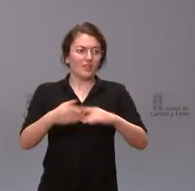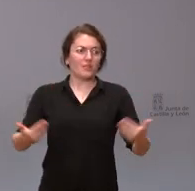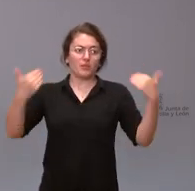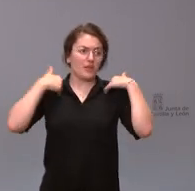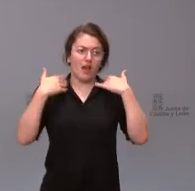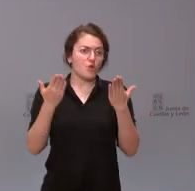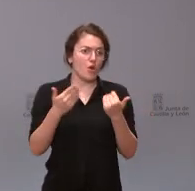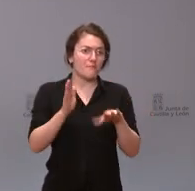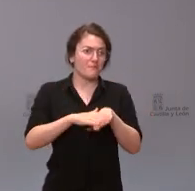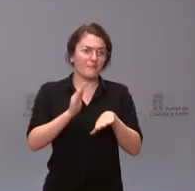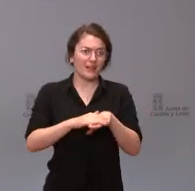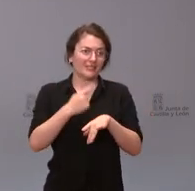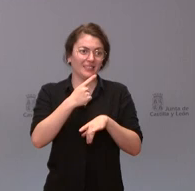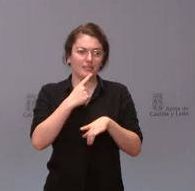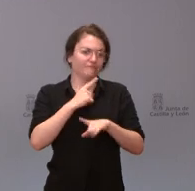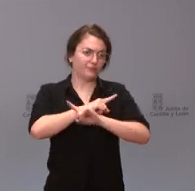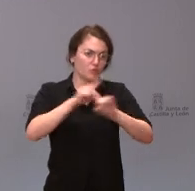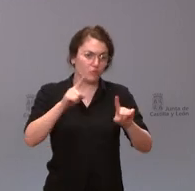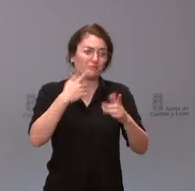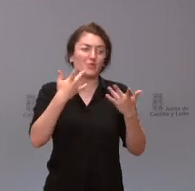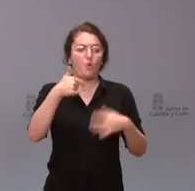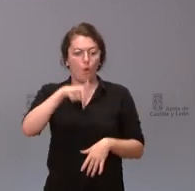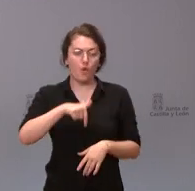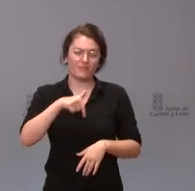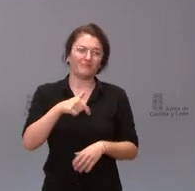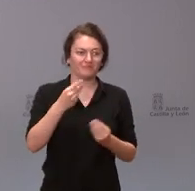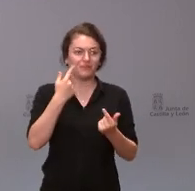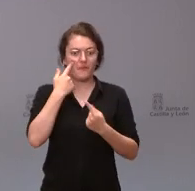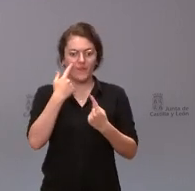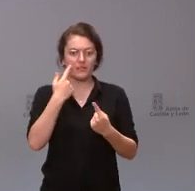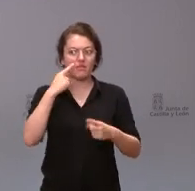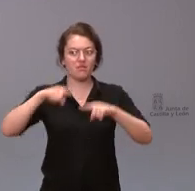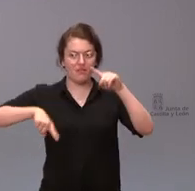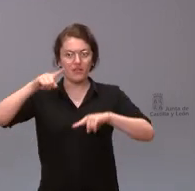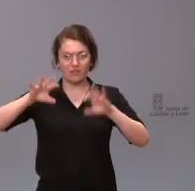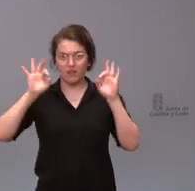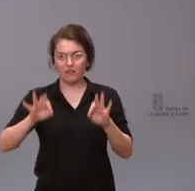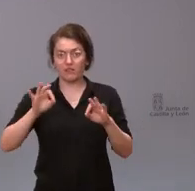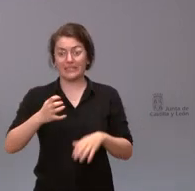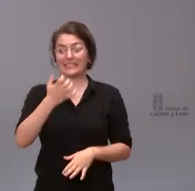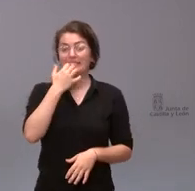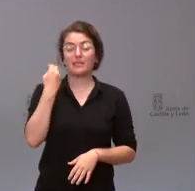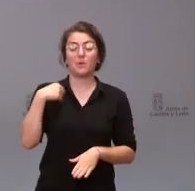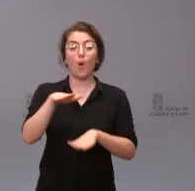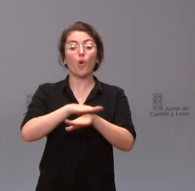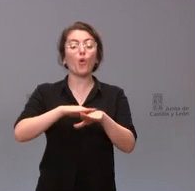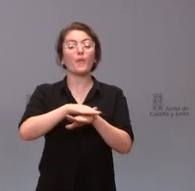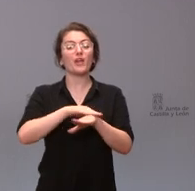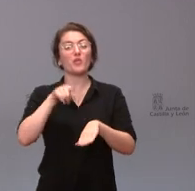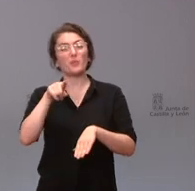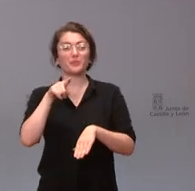impedir pero que sí que hoy podemos constatar estas diferencias que si tiene que haber por parte del gobierno ese modelo